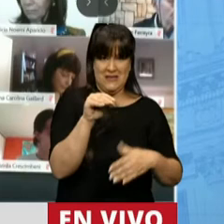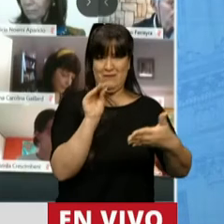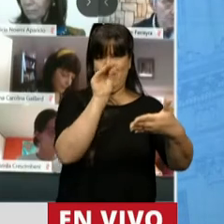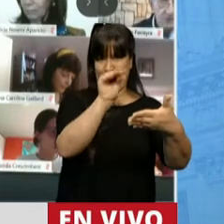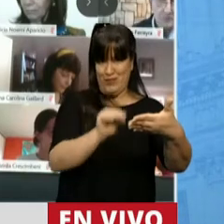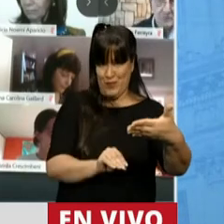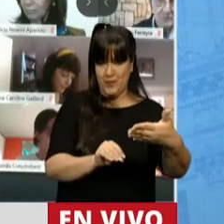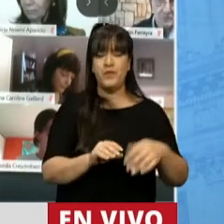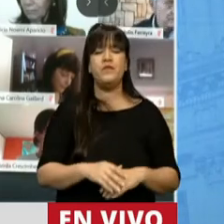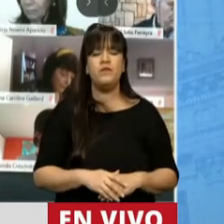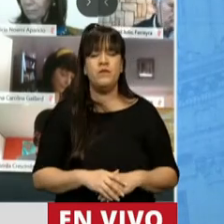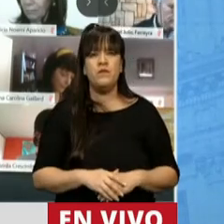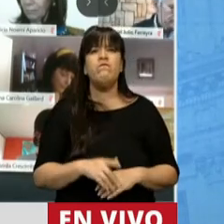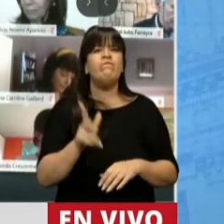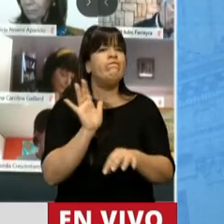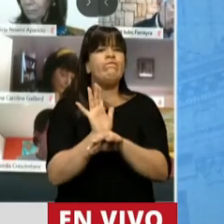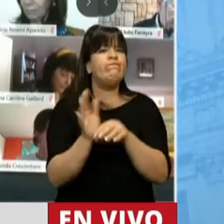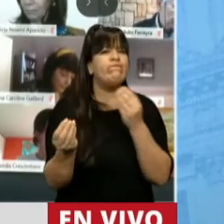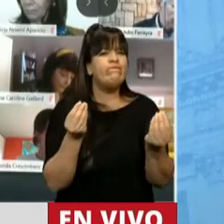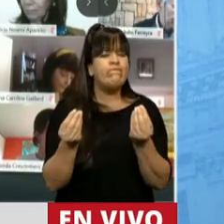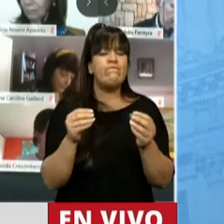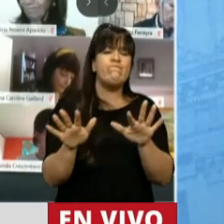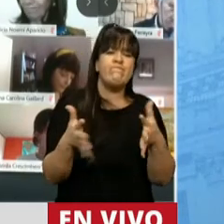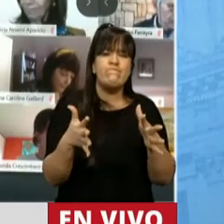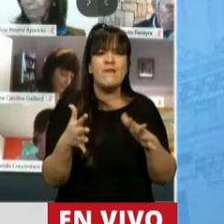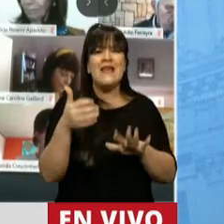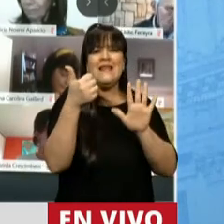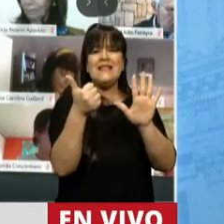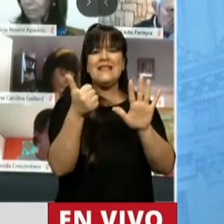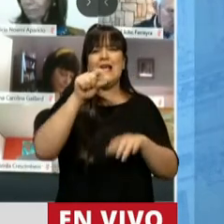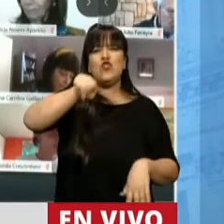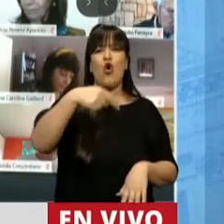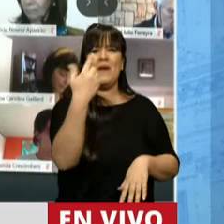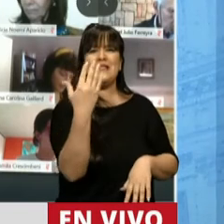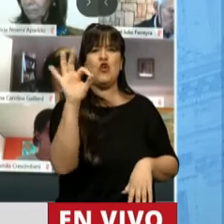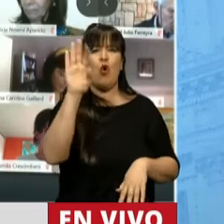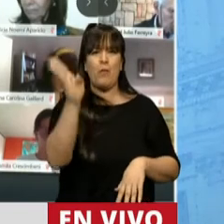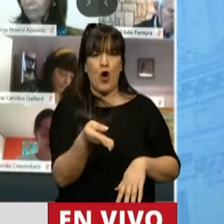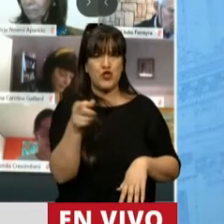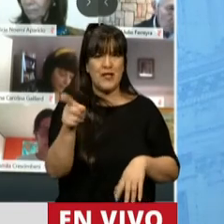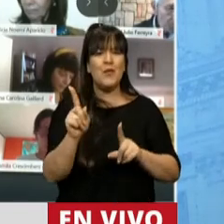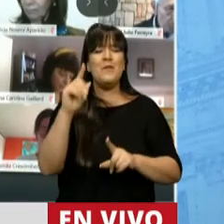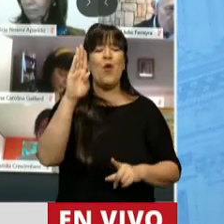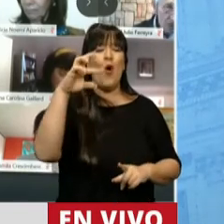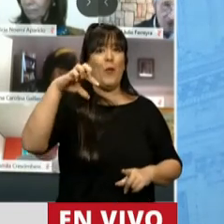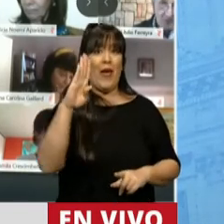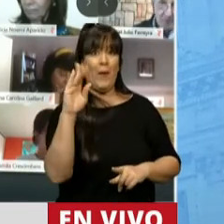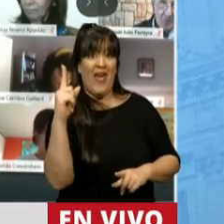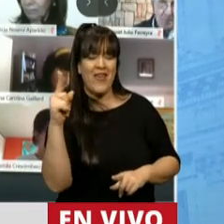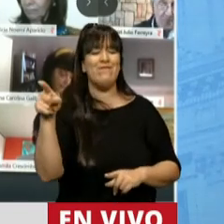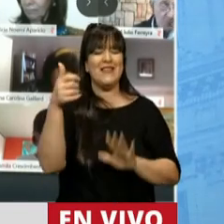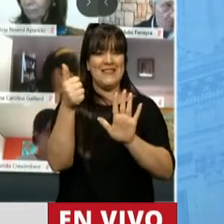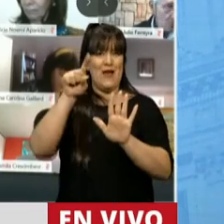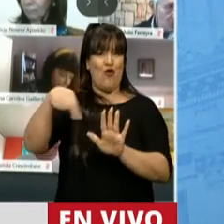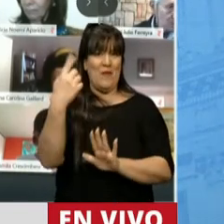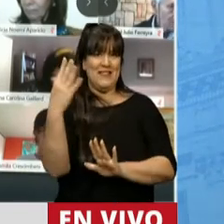respecto a lo que significa algo así como un 6,5% del Producto Bruto Interno, de